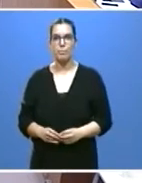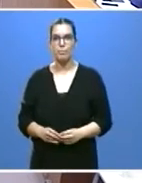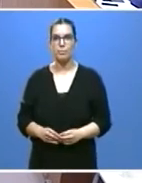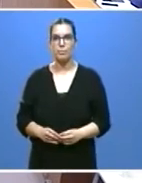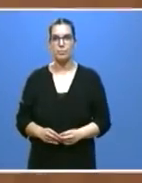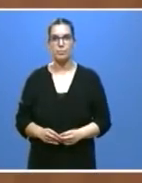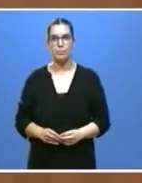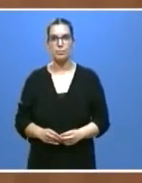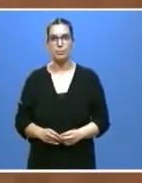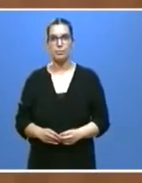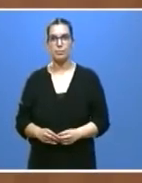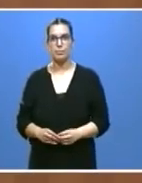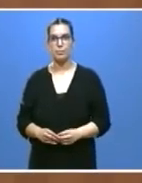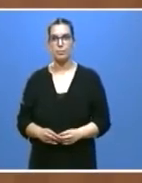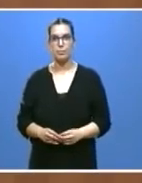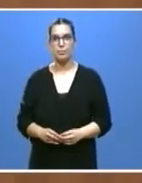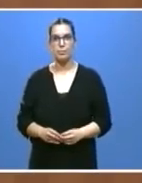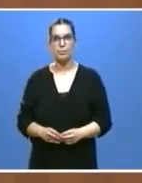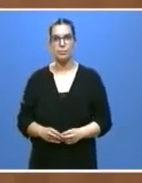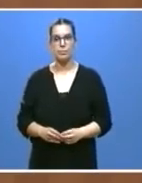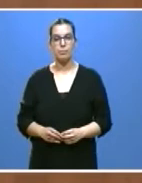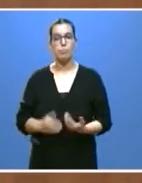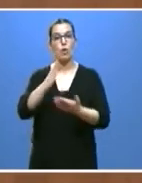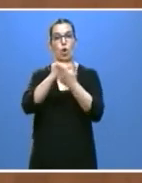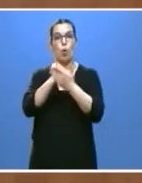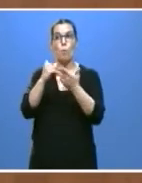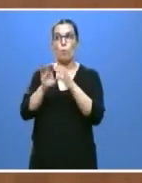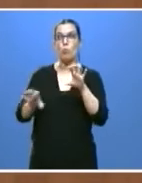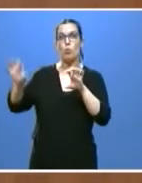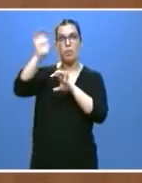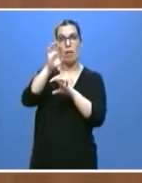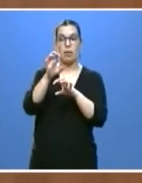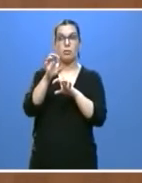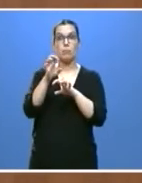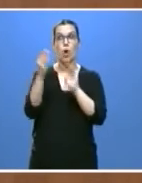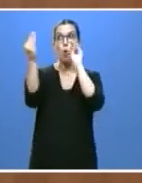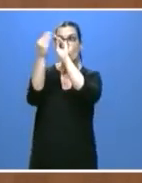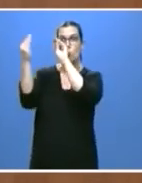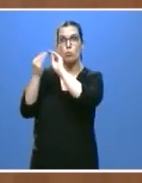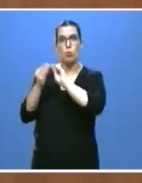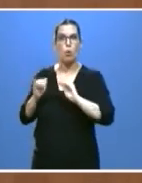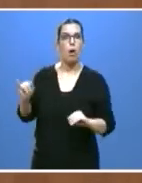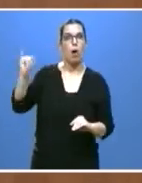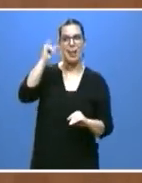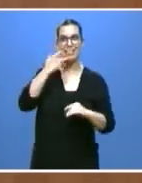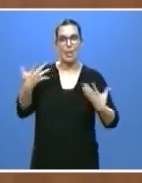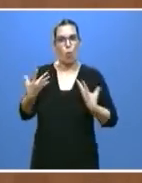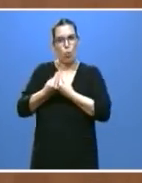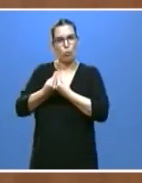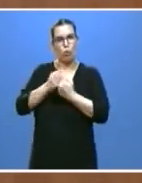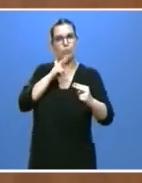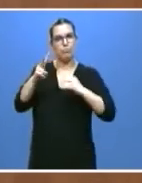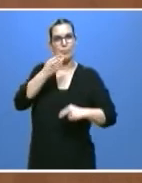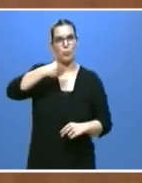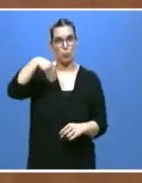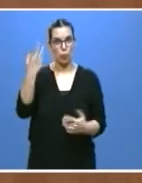muchas compartimos intereses comunes que encuentran mejor respuesta actuando juntos así la